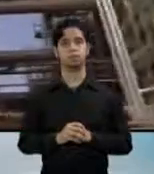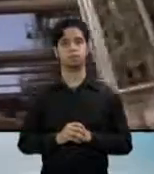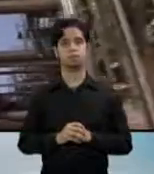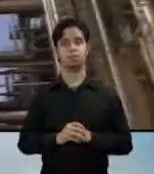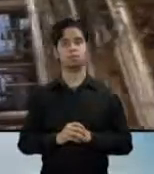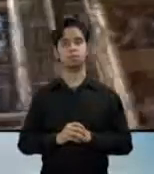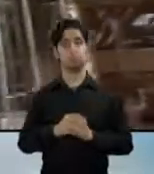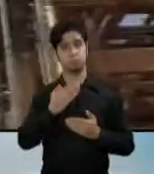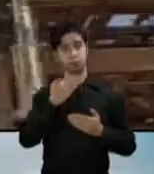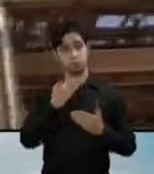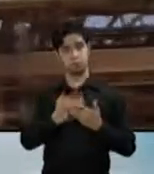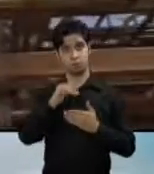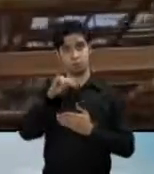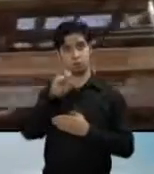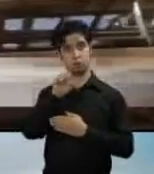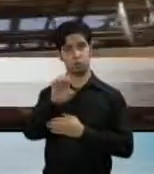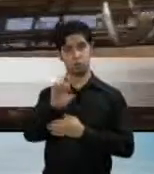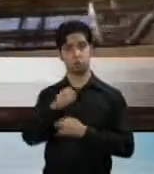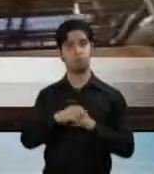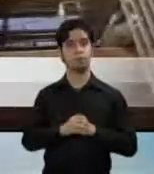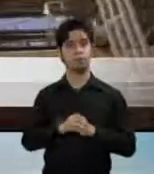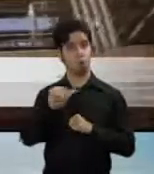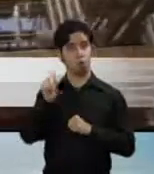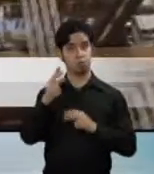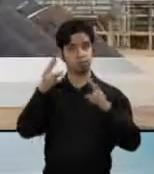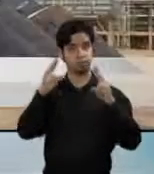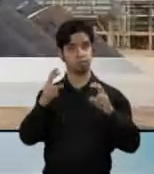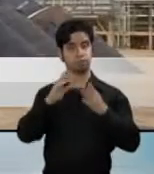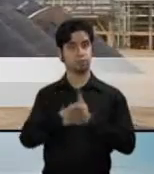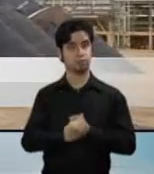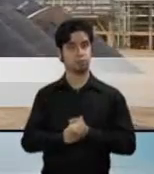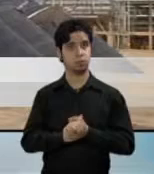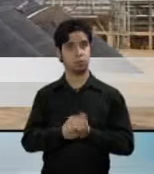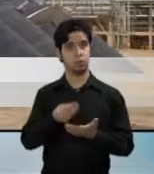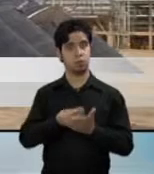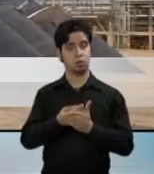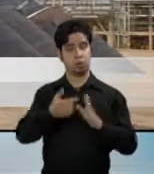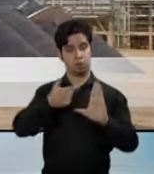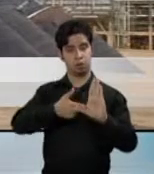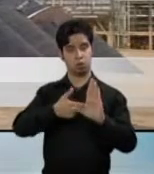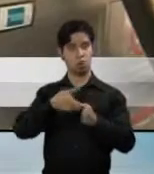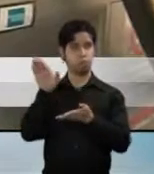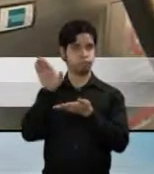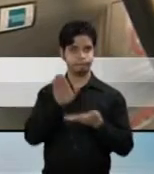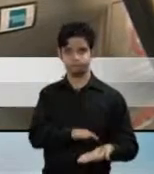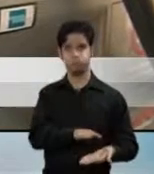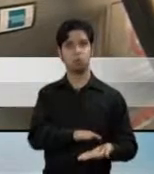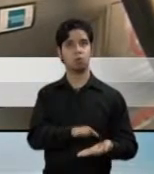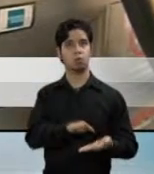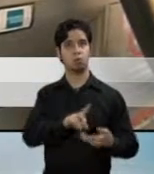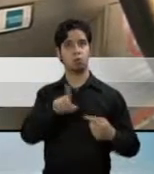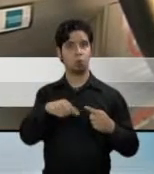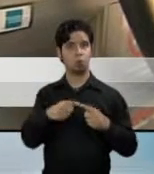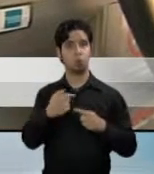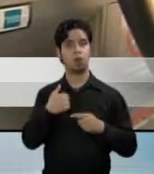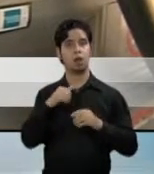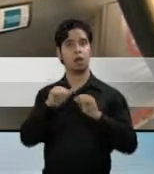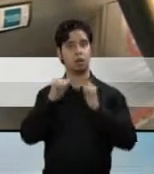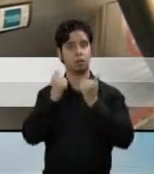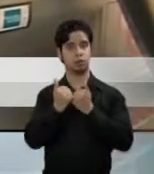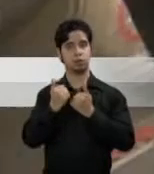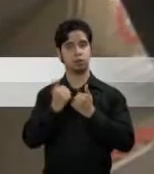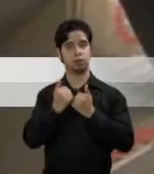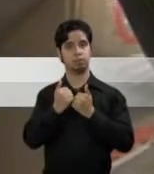Gracias José Alberto. Amigos, pasando a otros temas, los precios del petróleo cayeron nuevamente hoy luego que la Agencia Internacional de